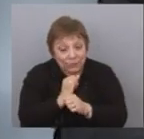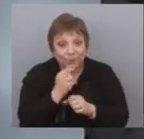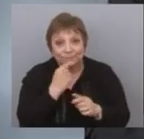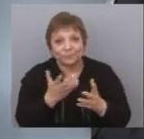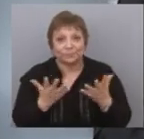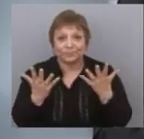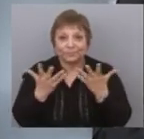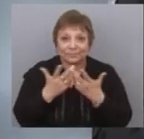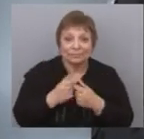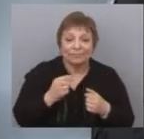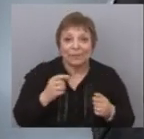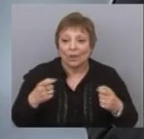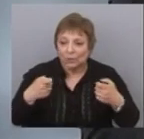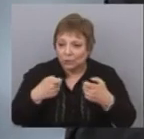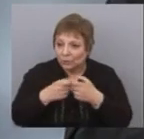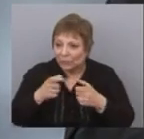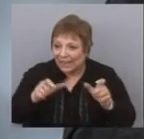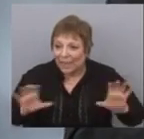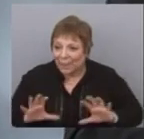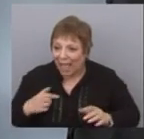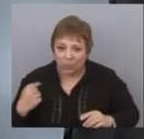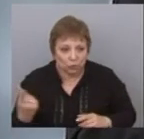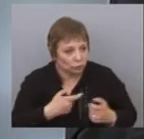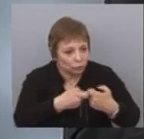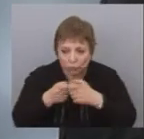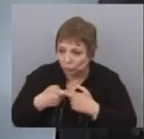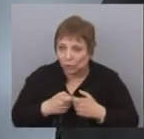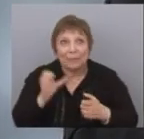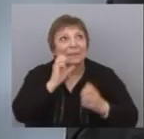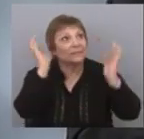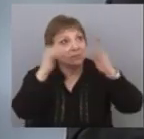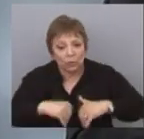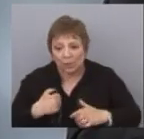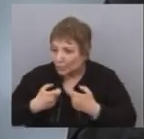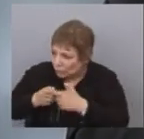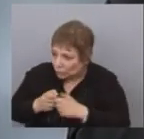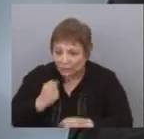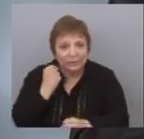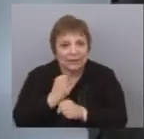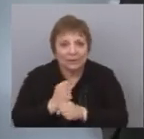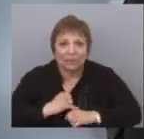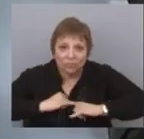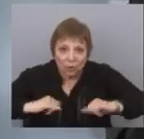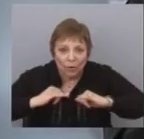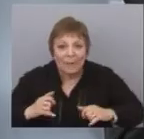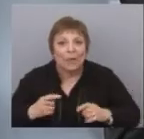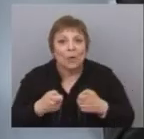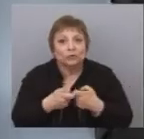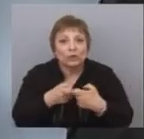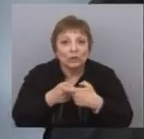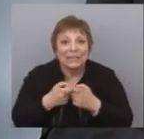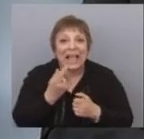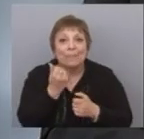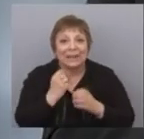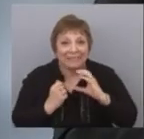se reordena a todo el mundo del cooperativismo y va a servir con más fuerza para el fomento de formas asociativas de